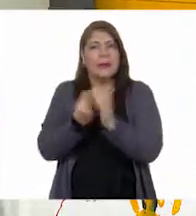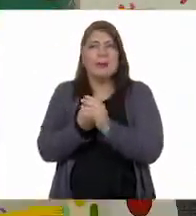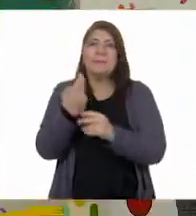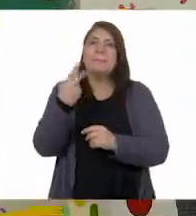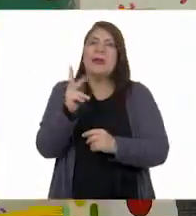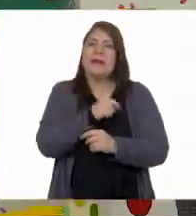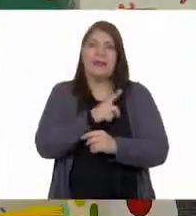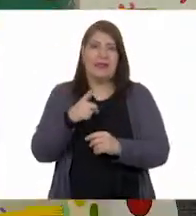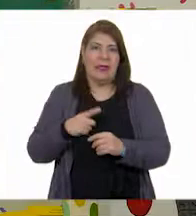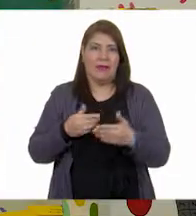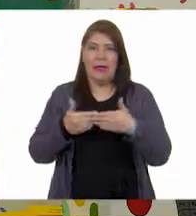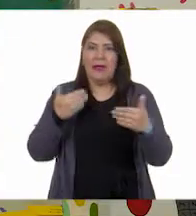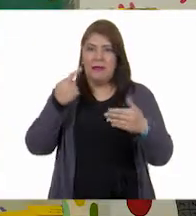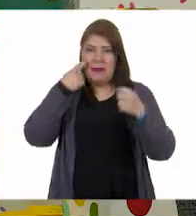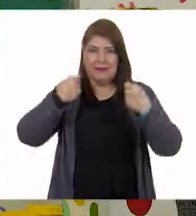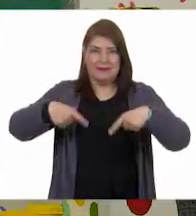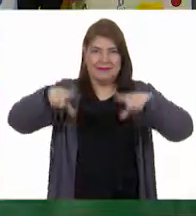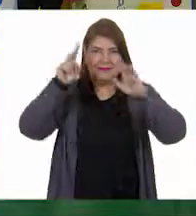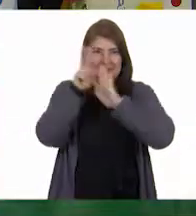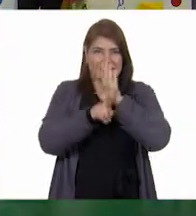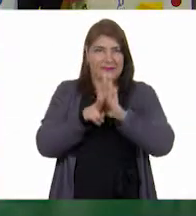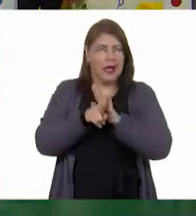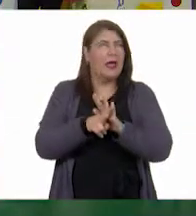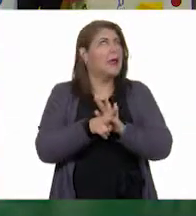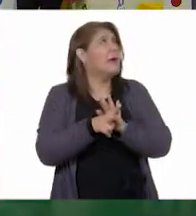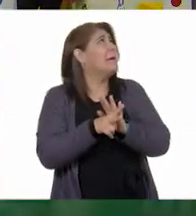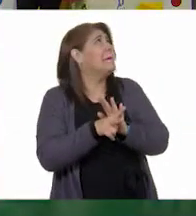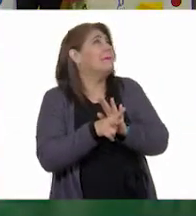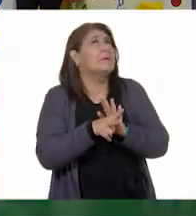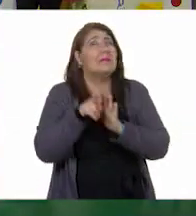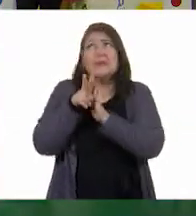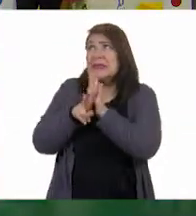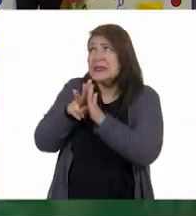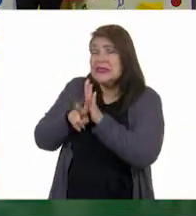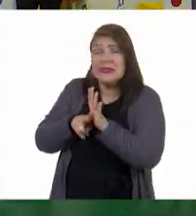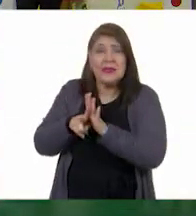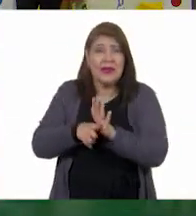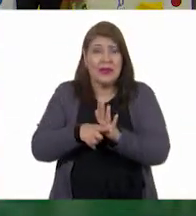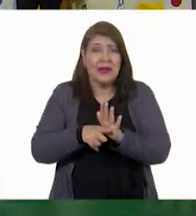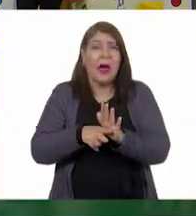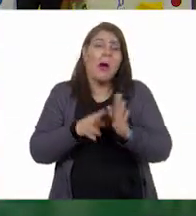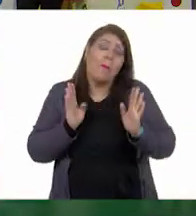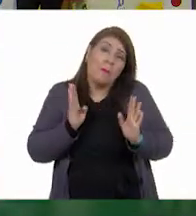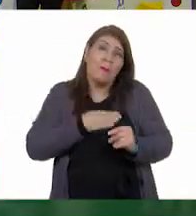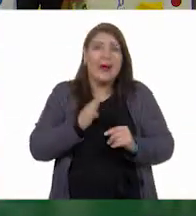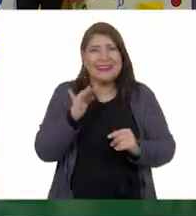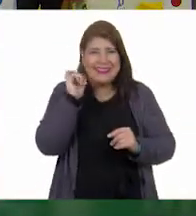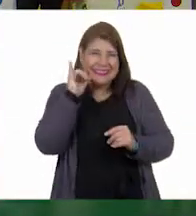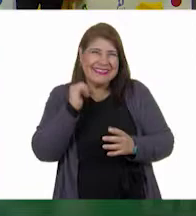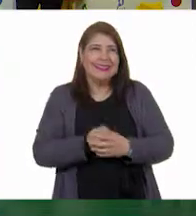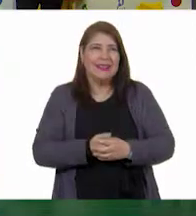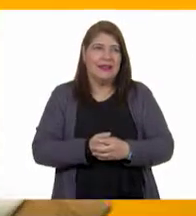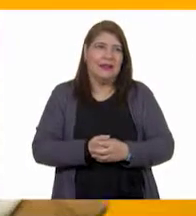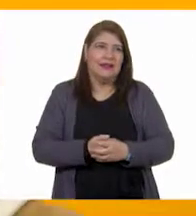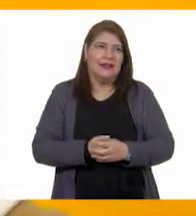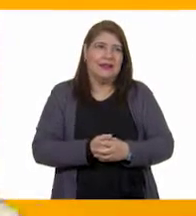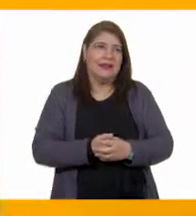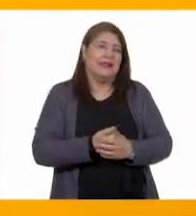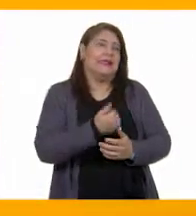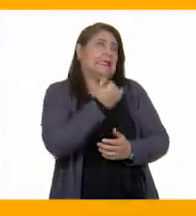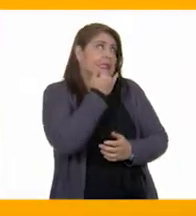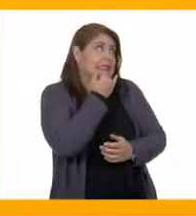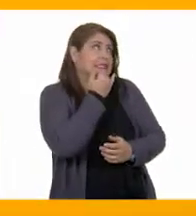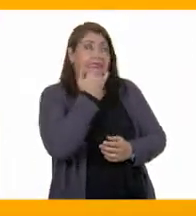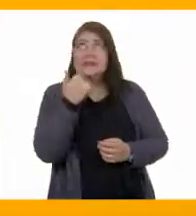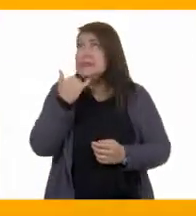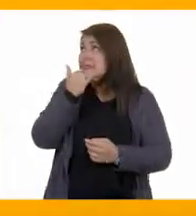si vemos un video? ¿Video? Eh, digo, bueno, sí. Es que he de